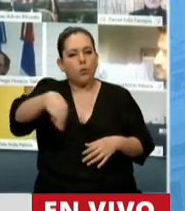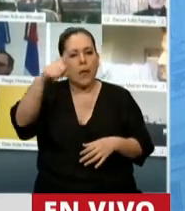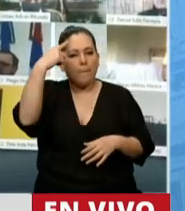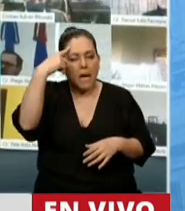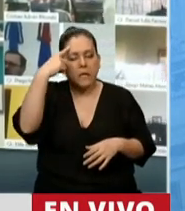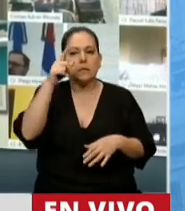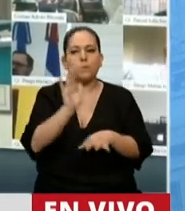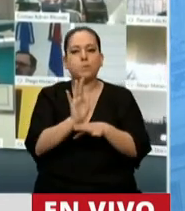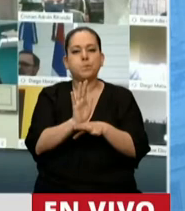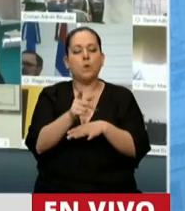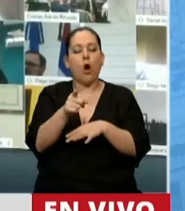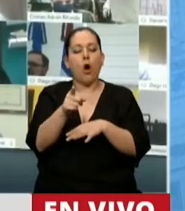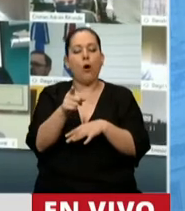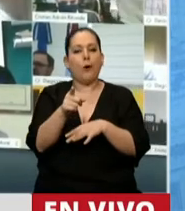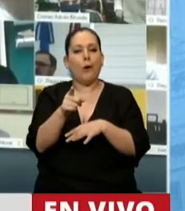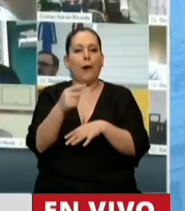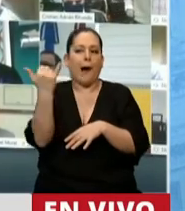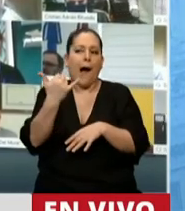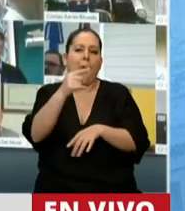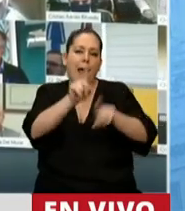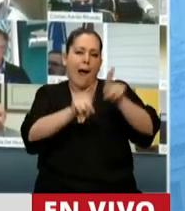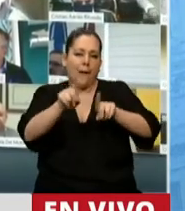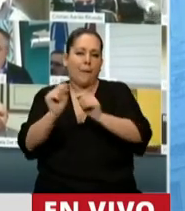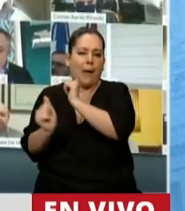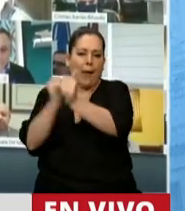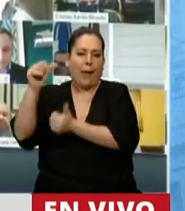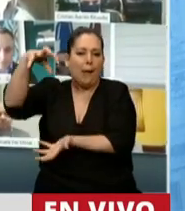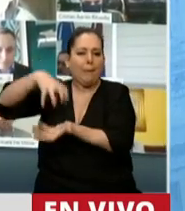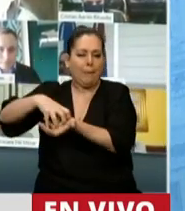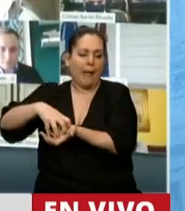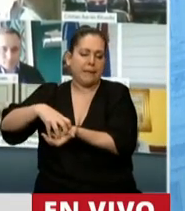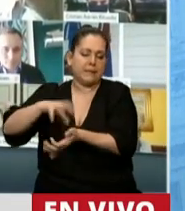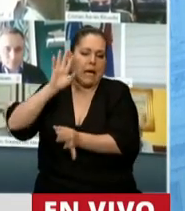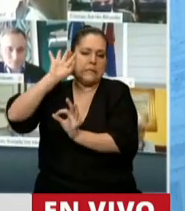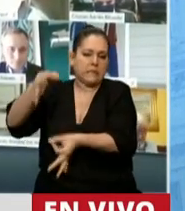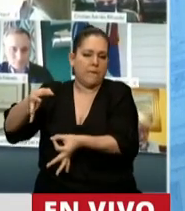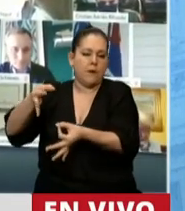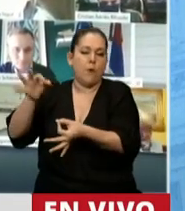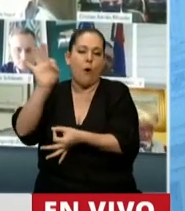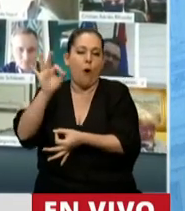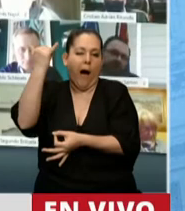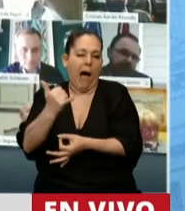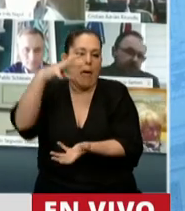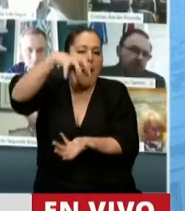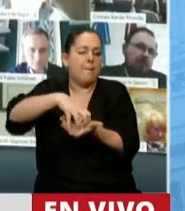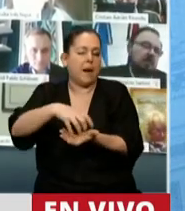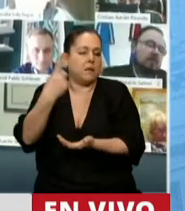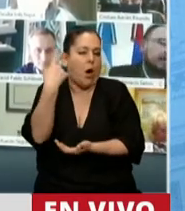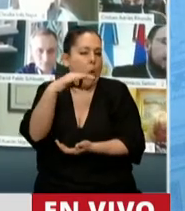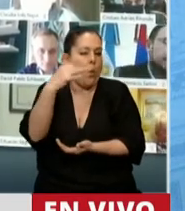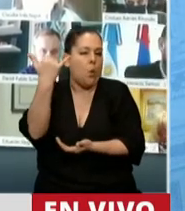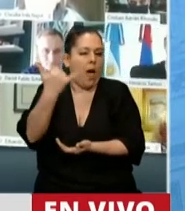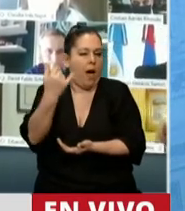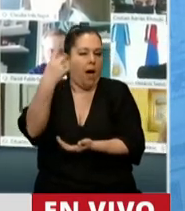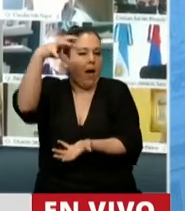calce perfecto a determinadas empresas o a una empresa en particular, es un traje